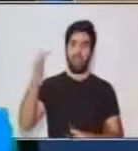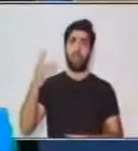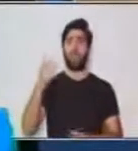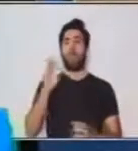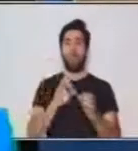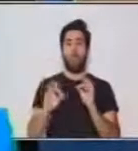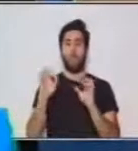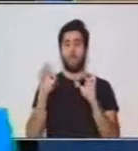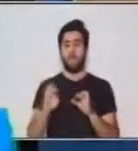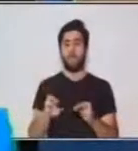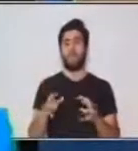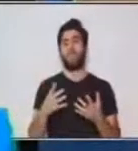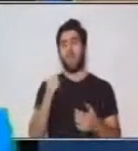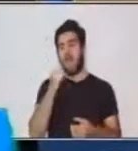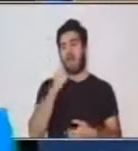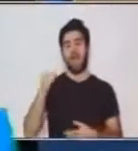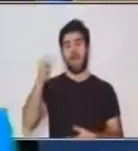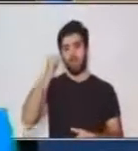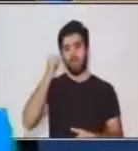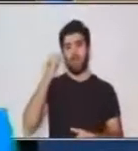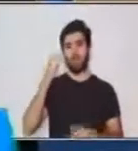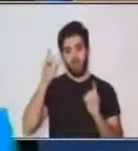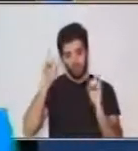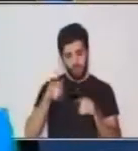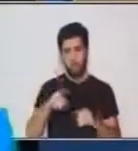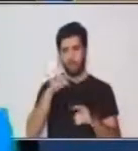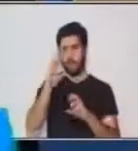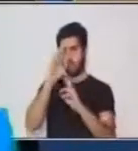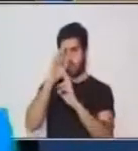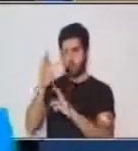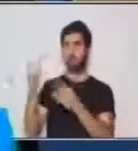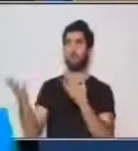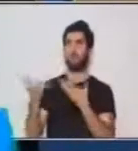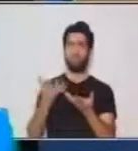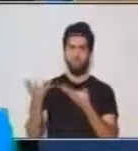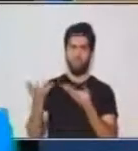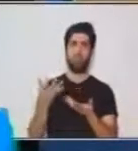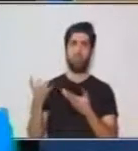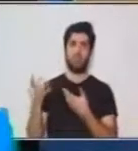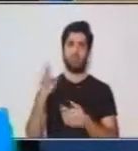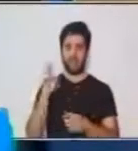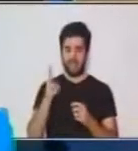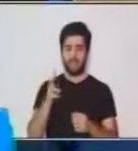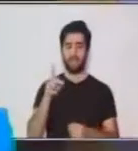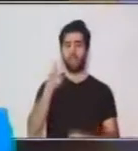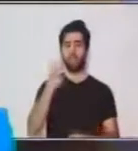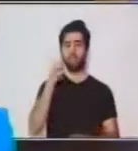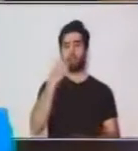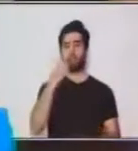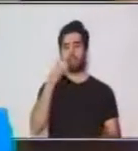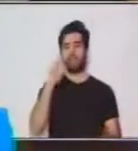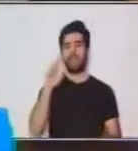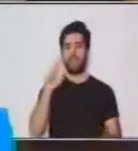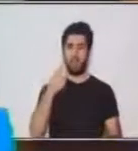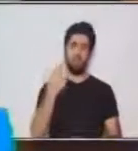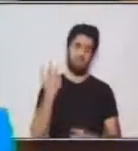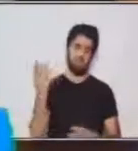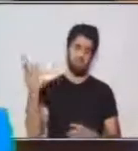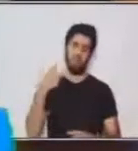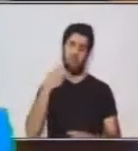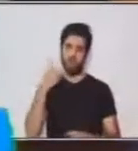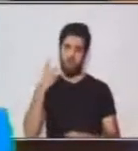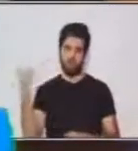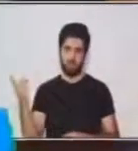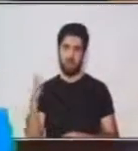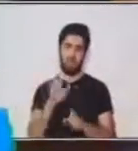personas adultas, debemos dirigirnos con un trato de usted. Porque es parte